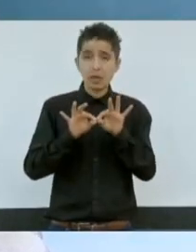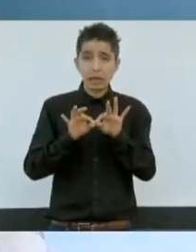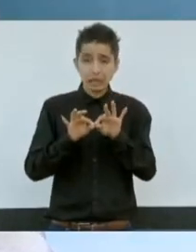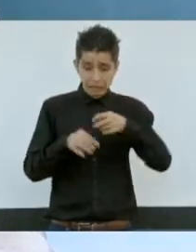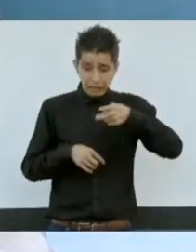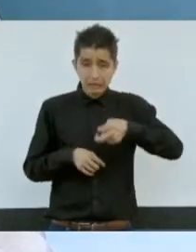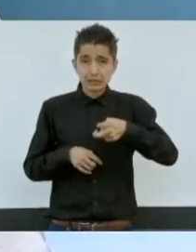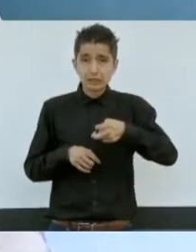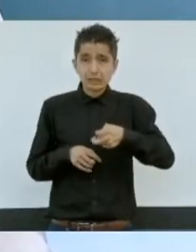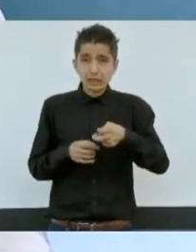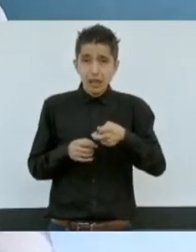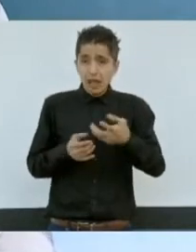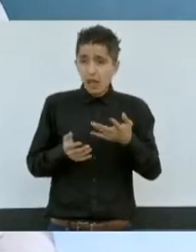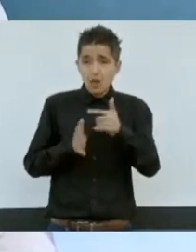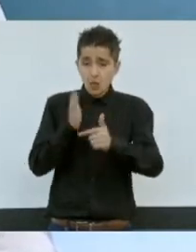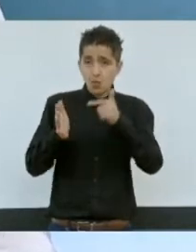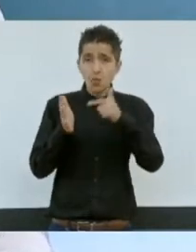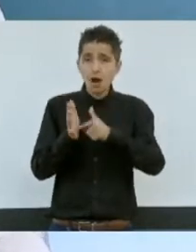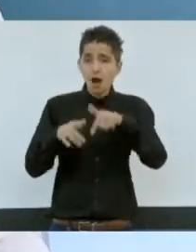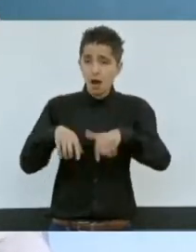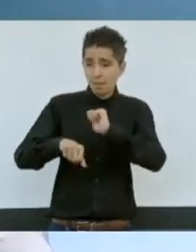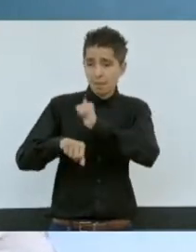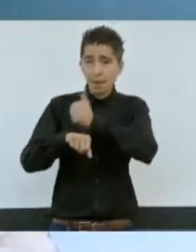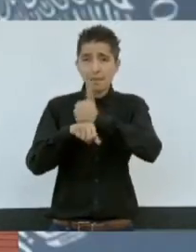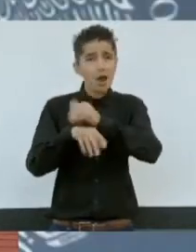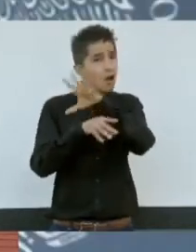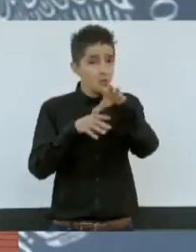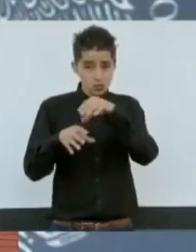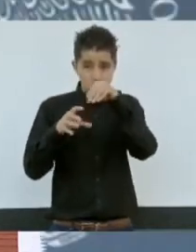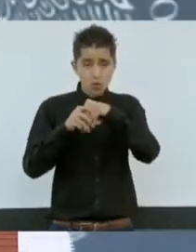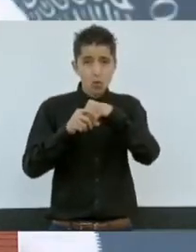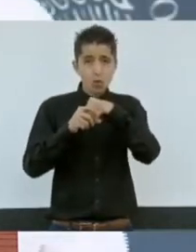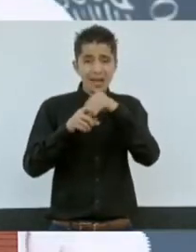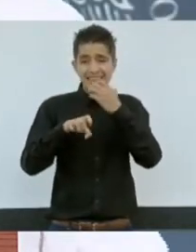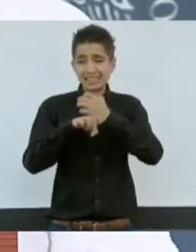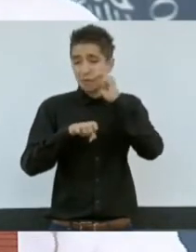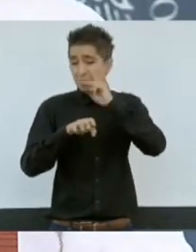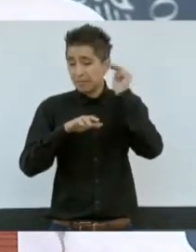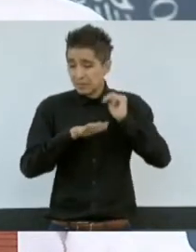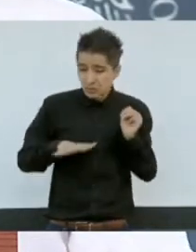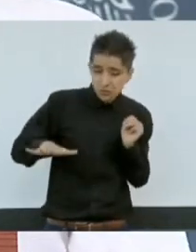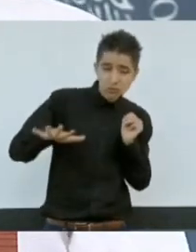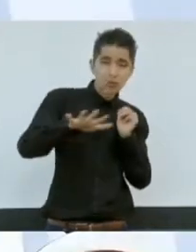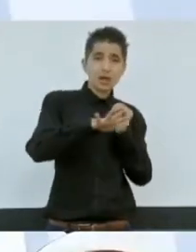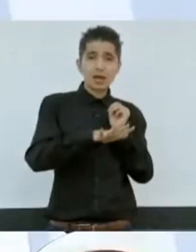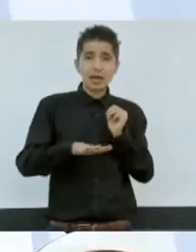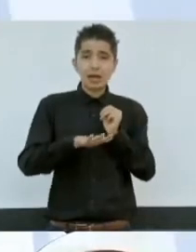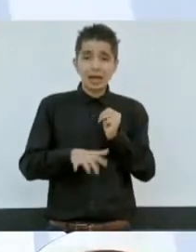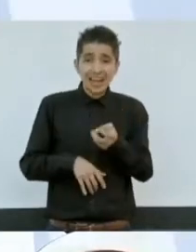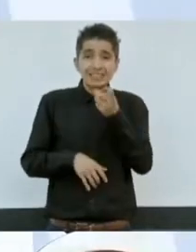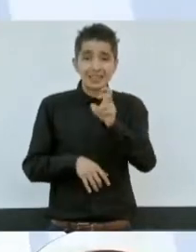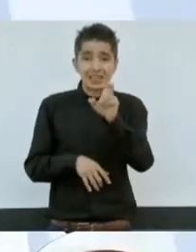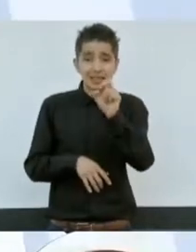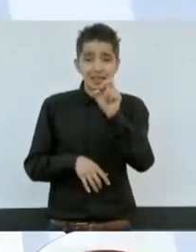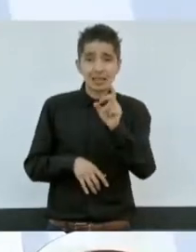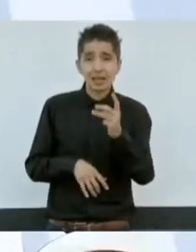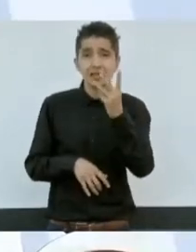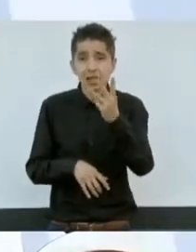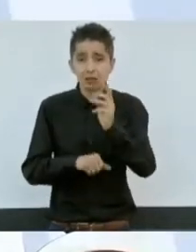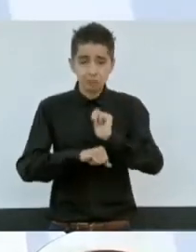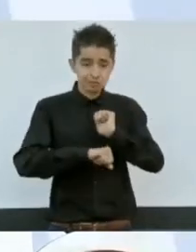estas instalaciones en todo el territorio de Michoacán, estos 33 cuarteles,